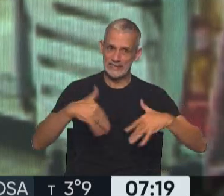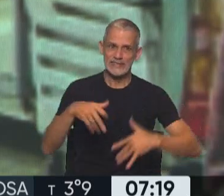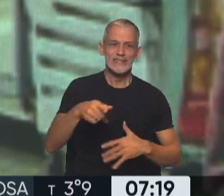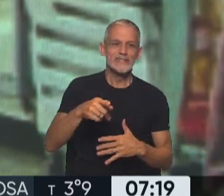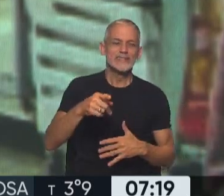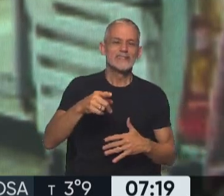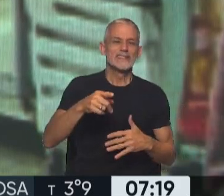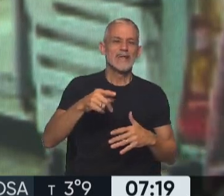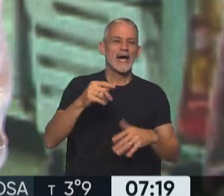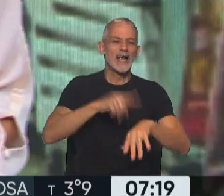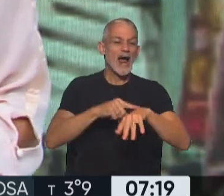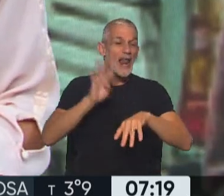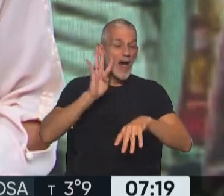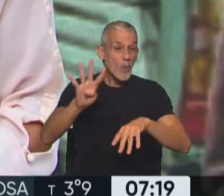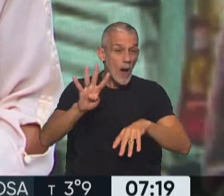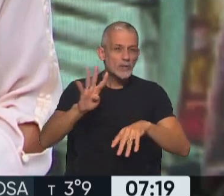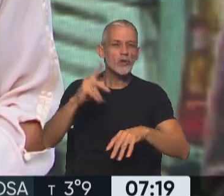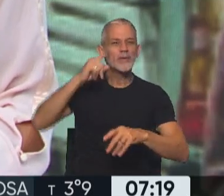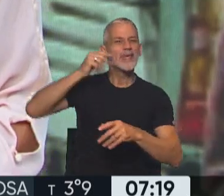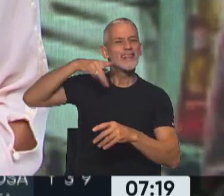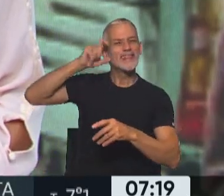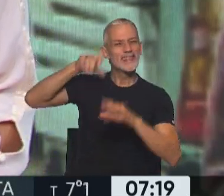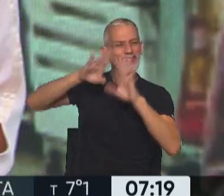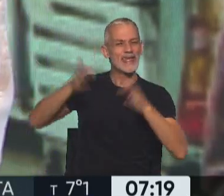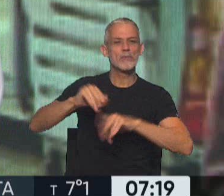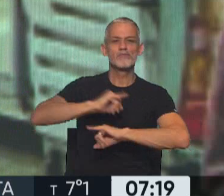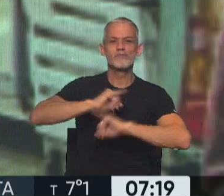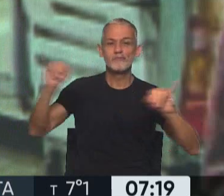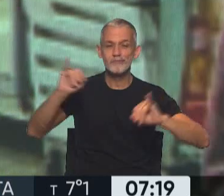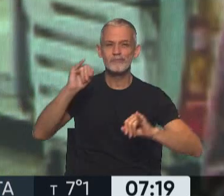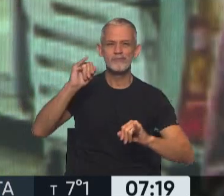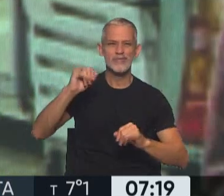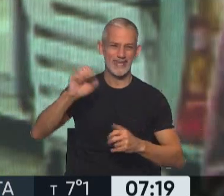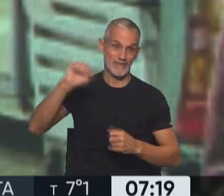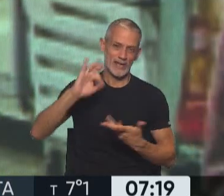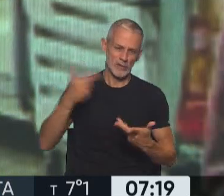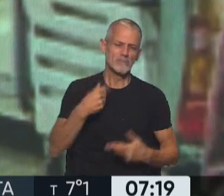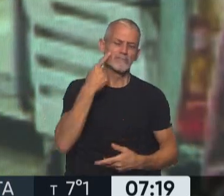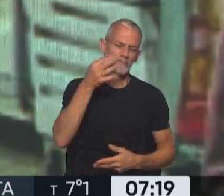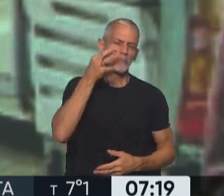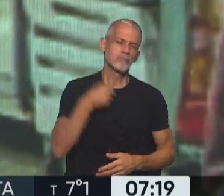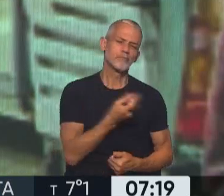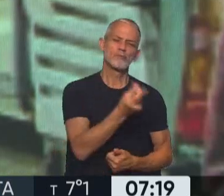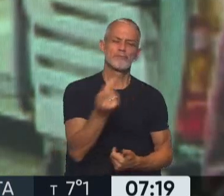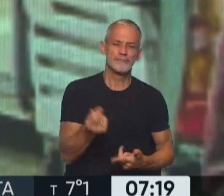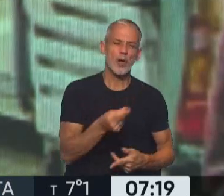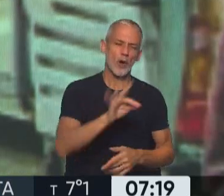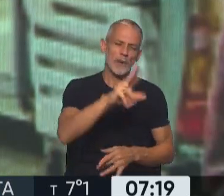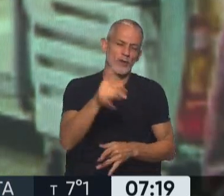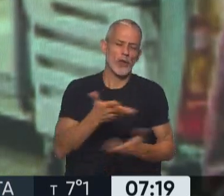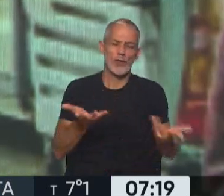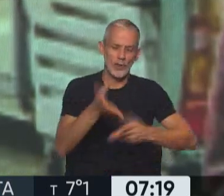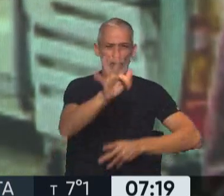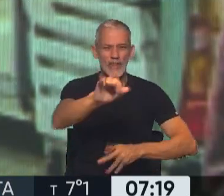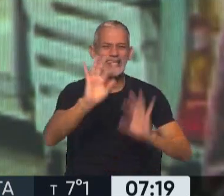16 horas, el INDEC dará a conocer la inflación de marzo. La inflación que vivimos todos los días cuando vamos al supermercado, no es que la vivimos